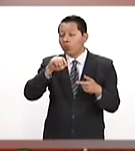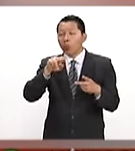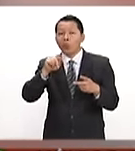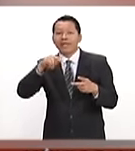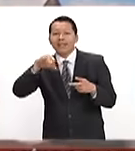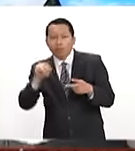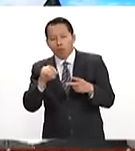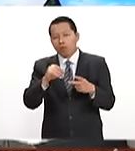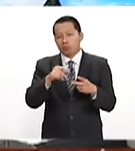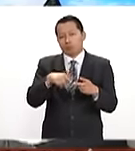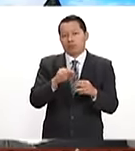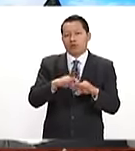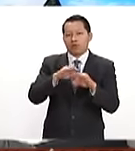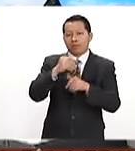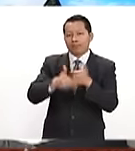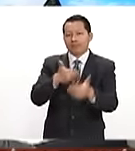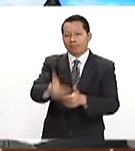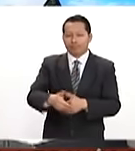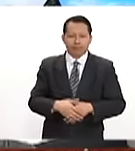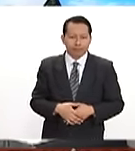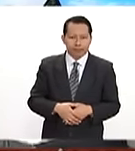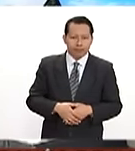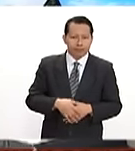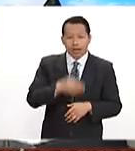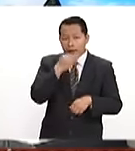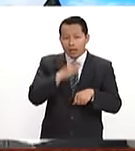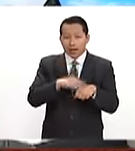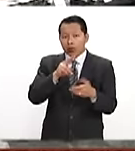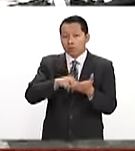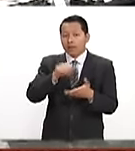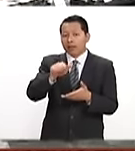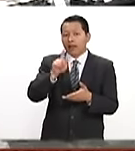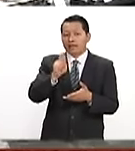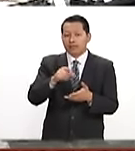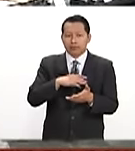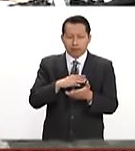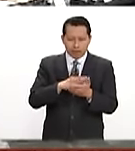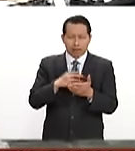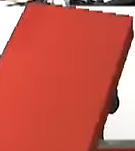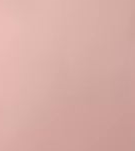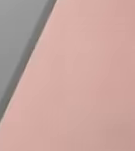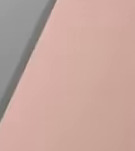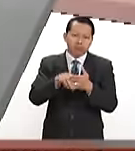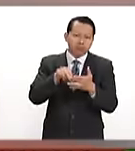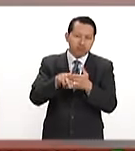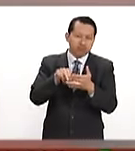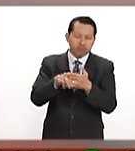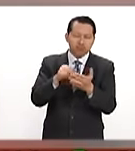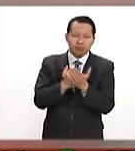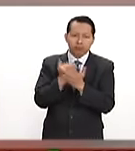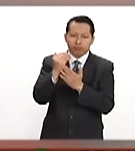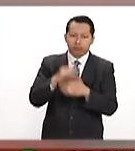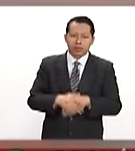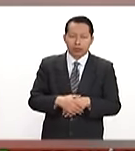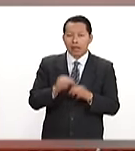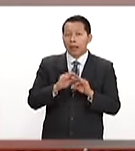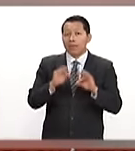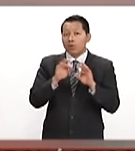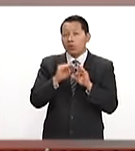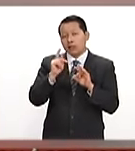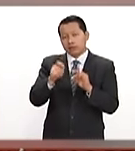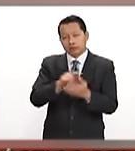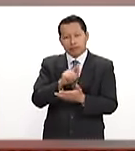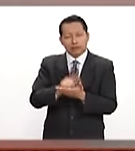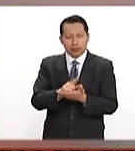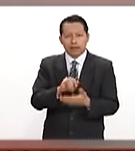Lo importante es ya avanzar. Informó que en 2016 se aumentó el número de homicidios. Es importante definir